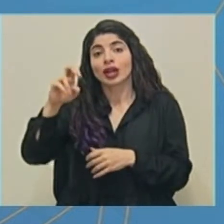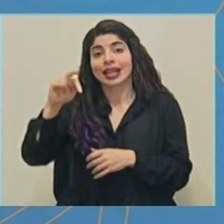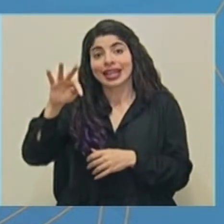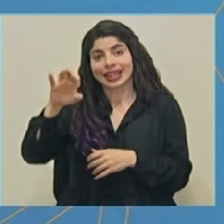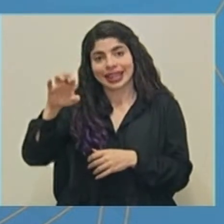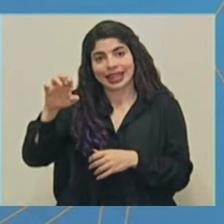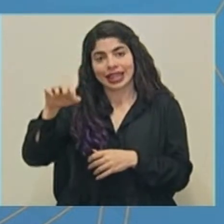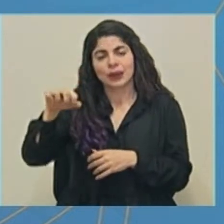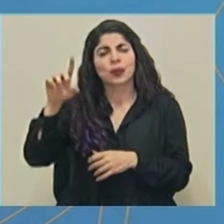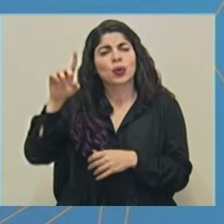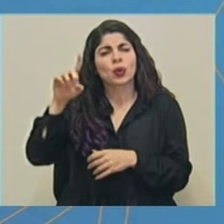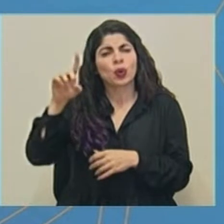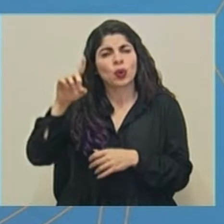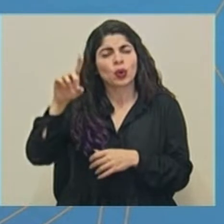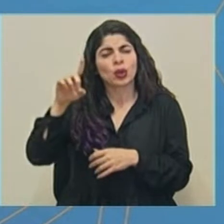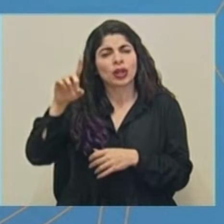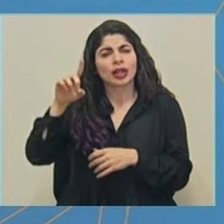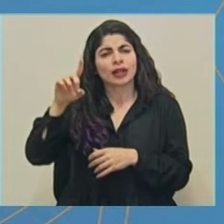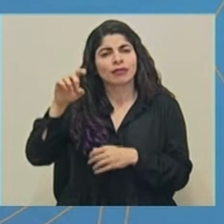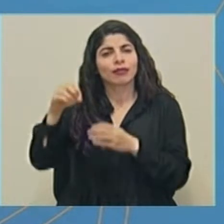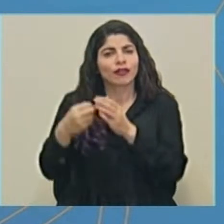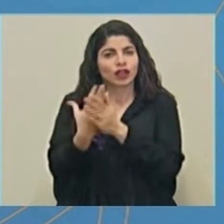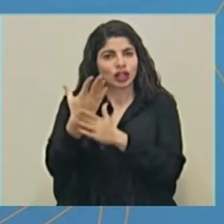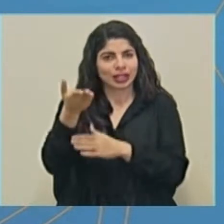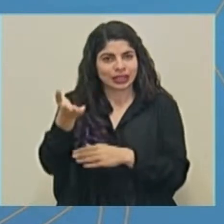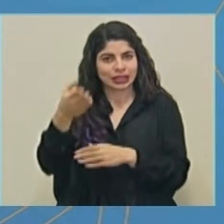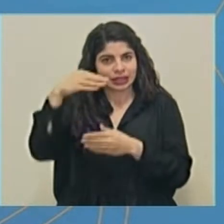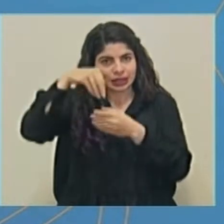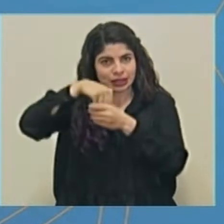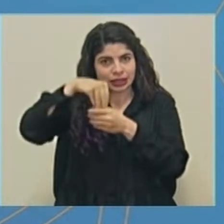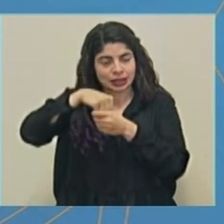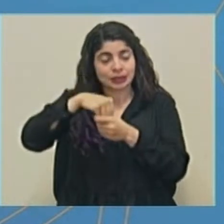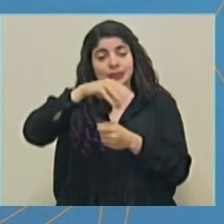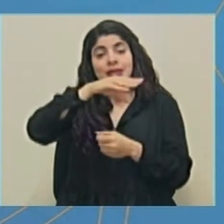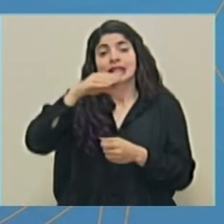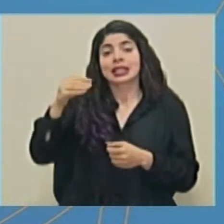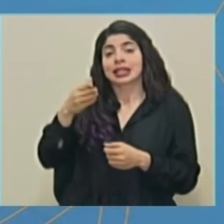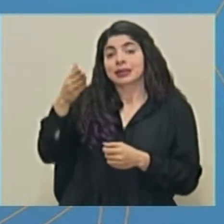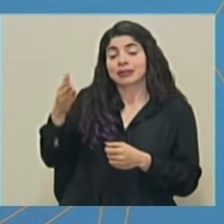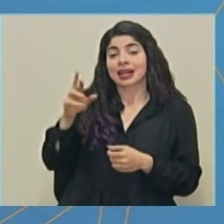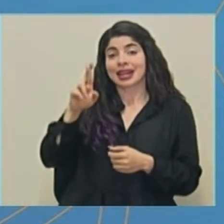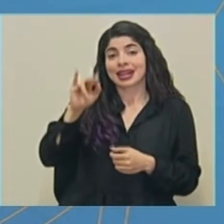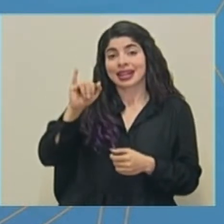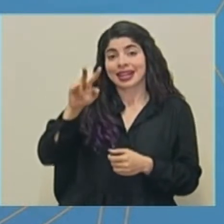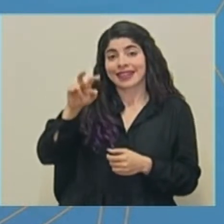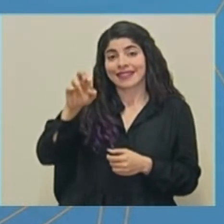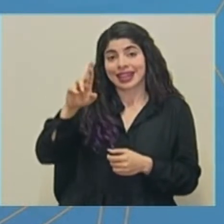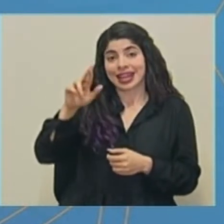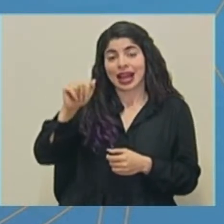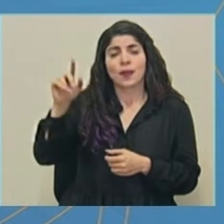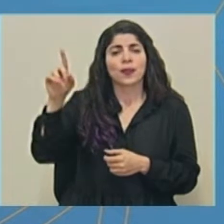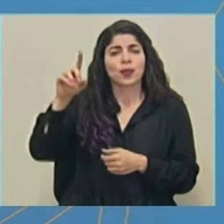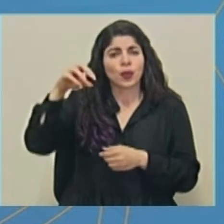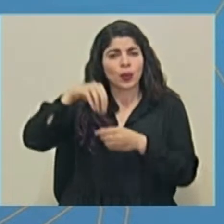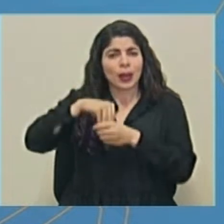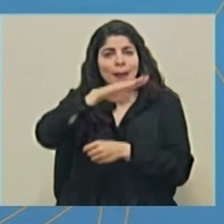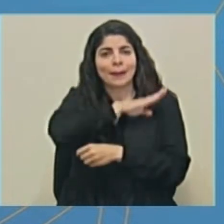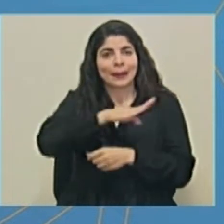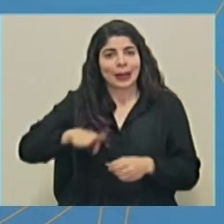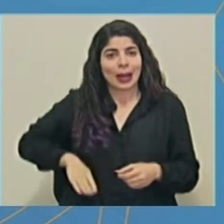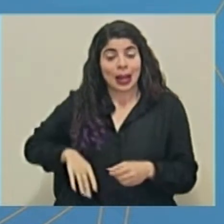Flores y La Ribera, en el Cantón de Belén.